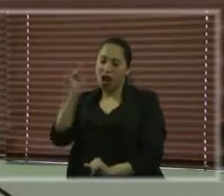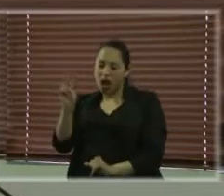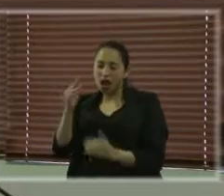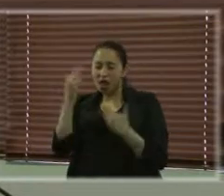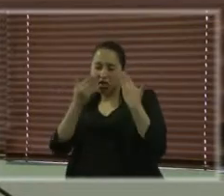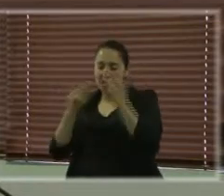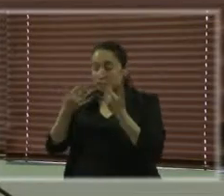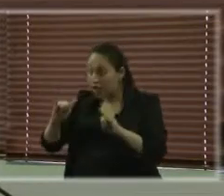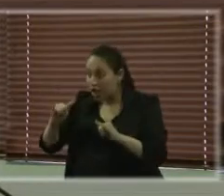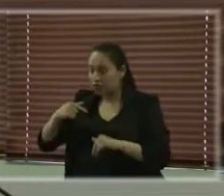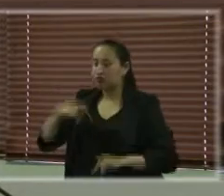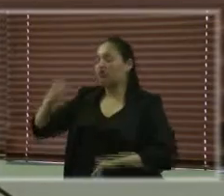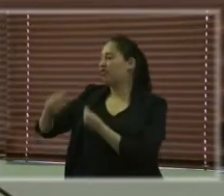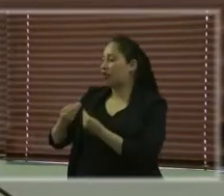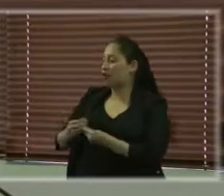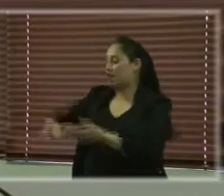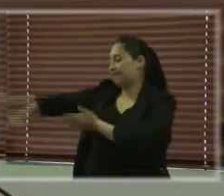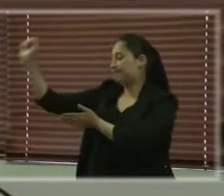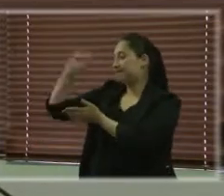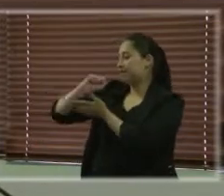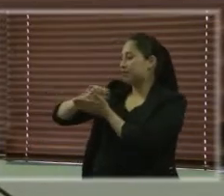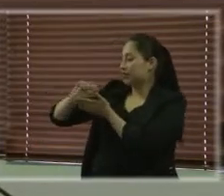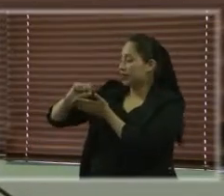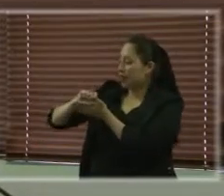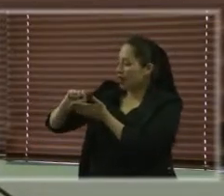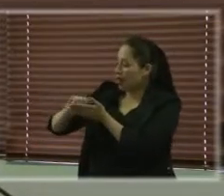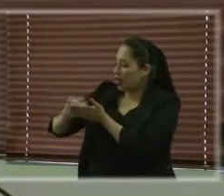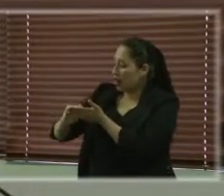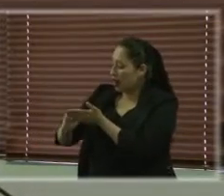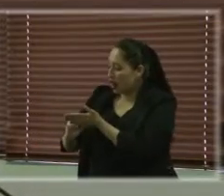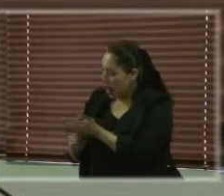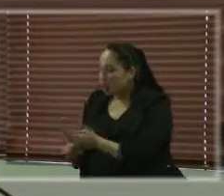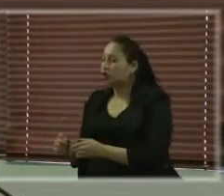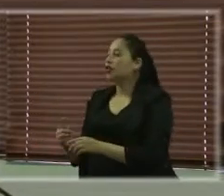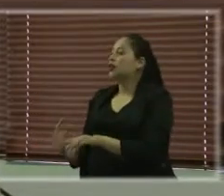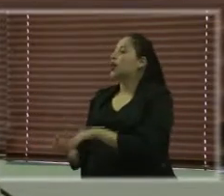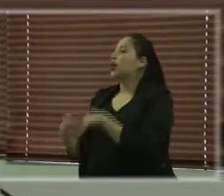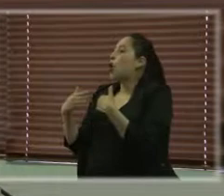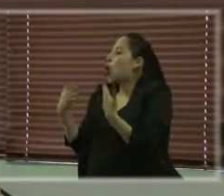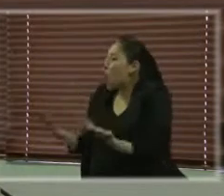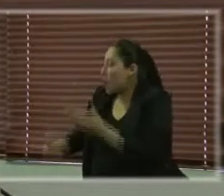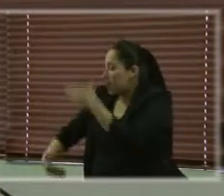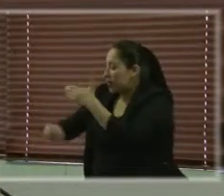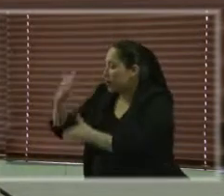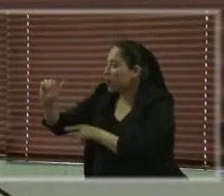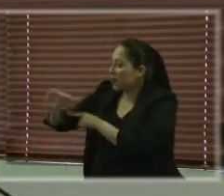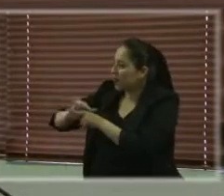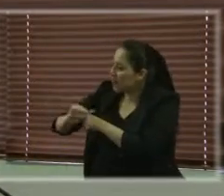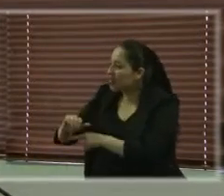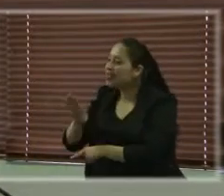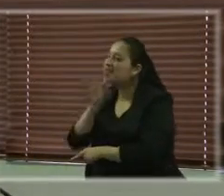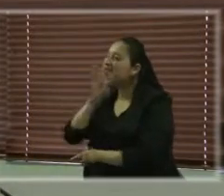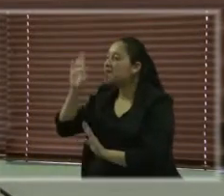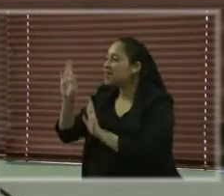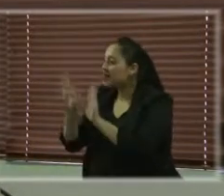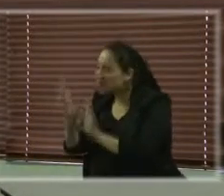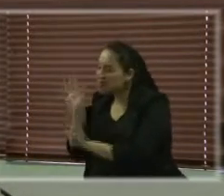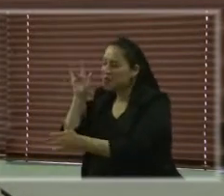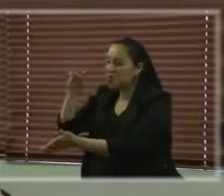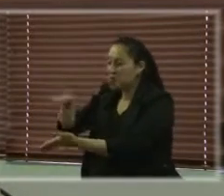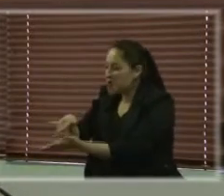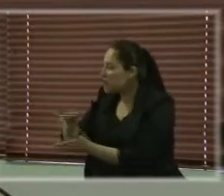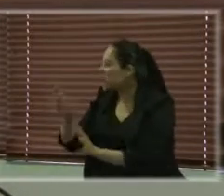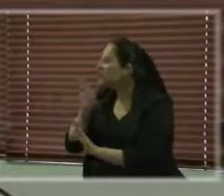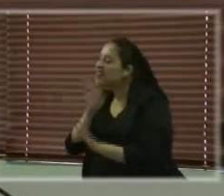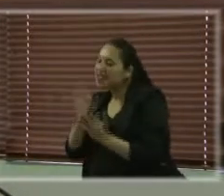yo, y la documentación consiste en conocer cómo se originó esa práctica, quiénes participaron, nos